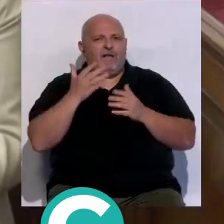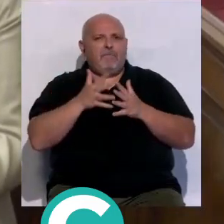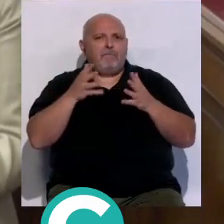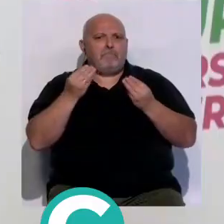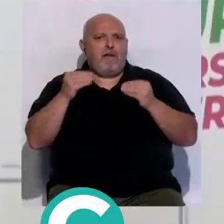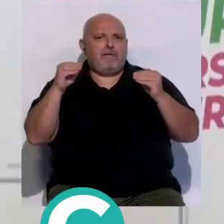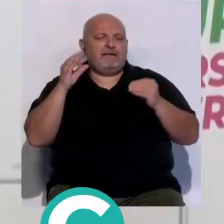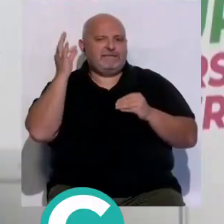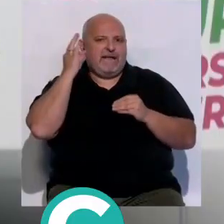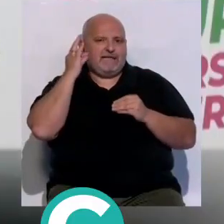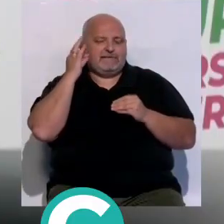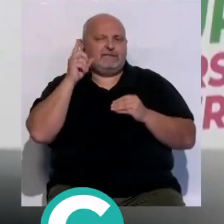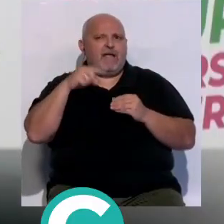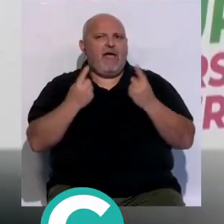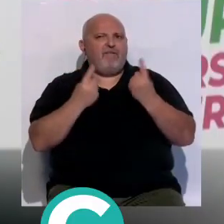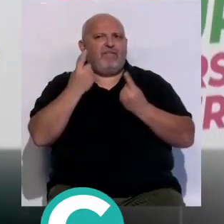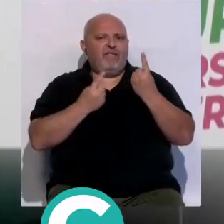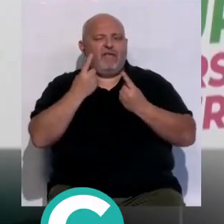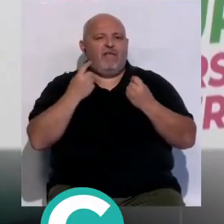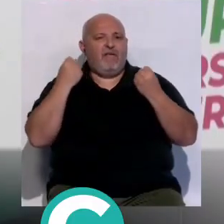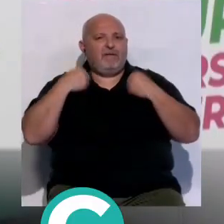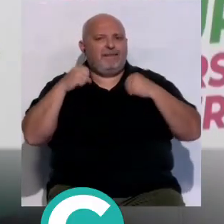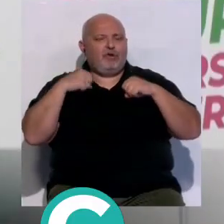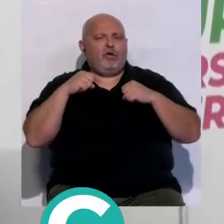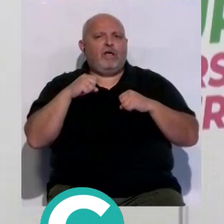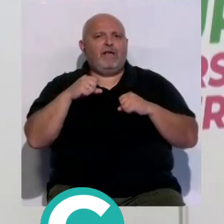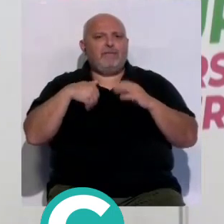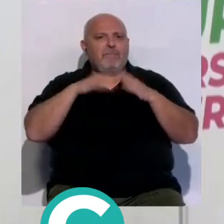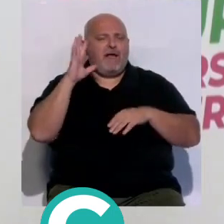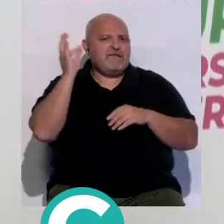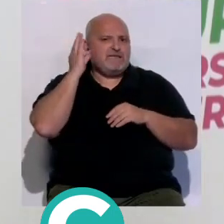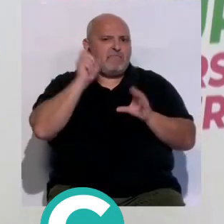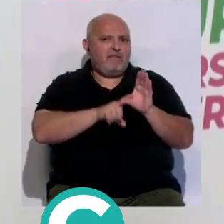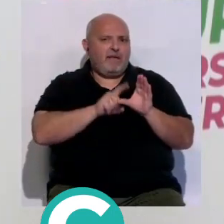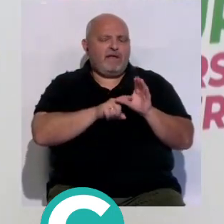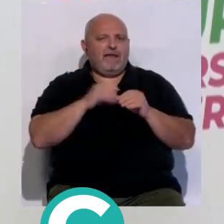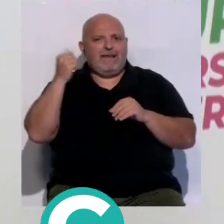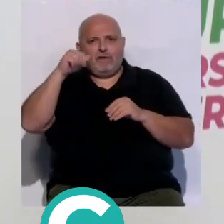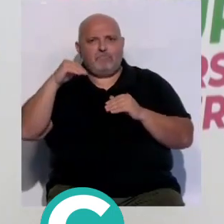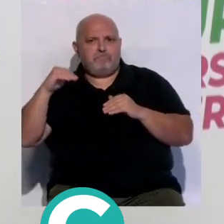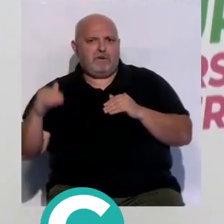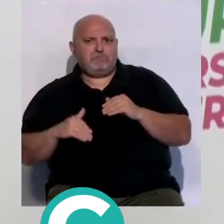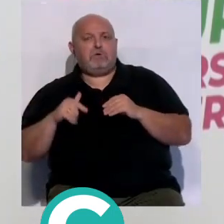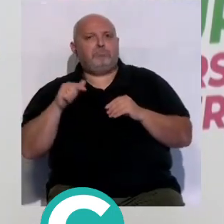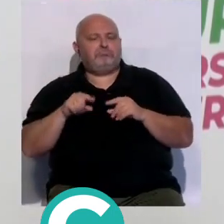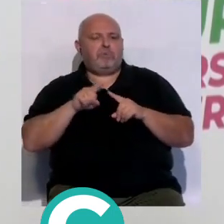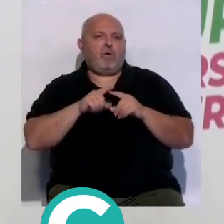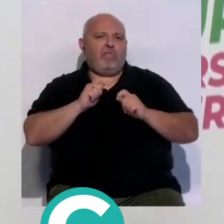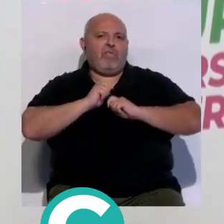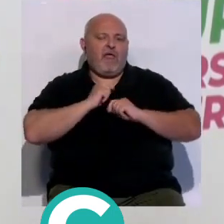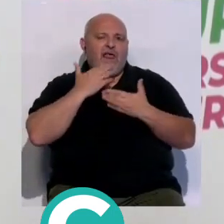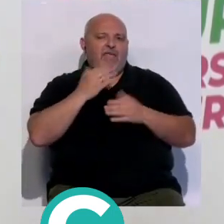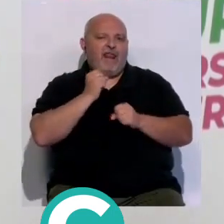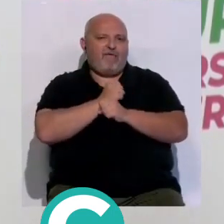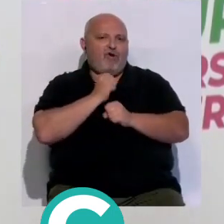son más chicas incluso hay veces que los entrenamientos hay más niñas participando que niños y creo que eso es una gran labor